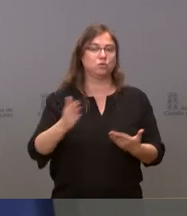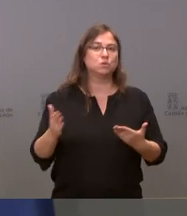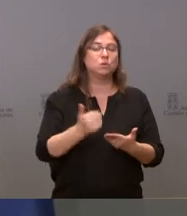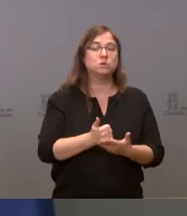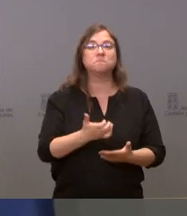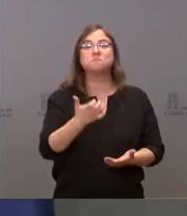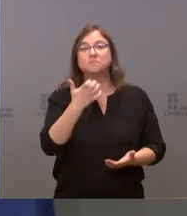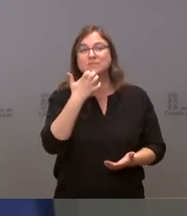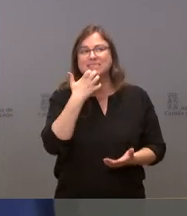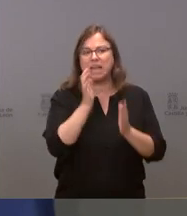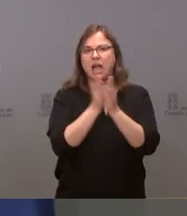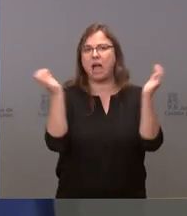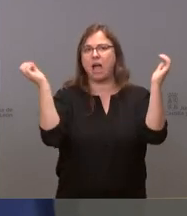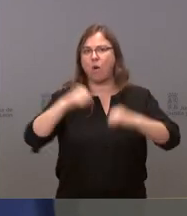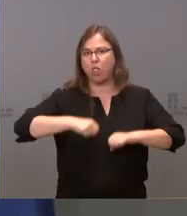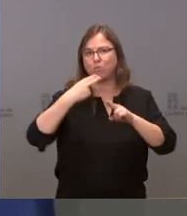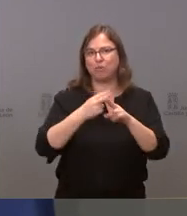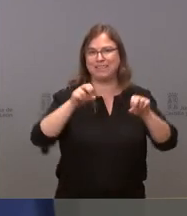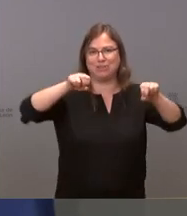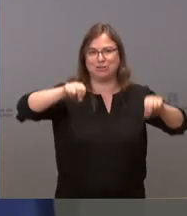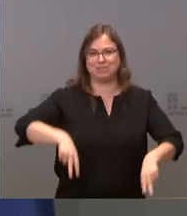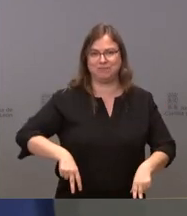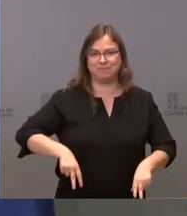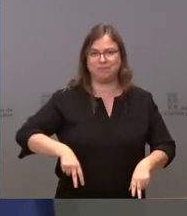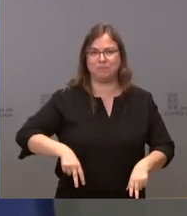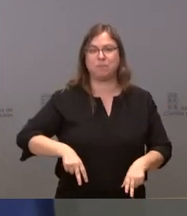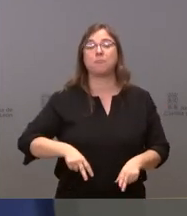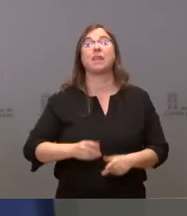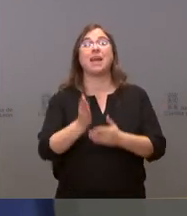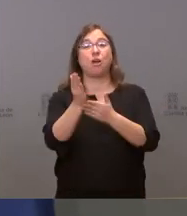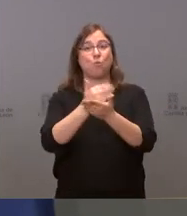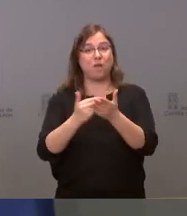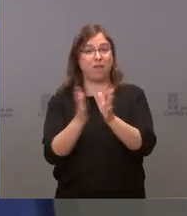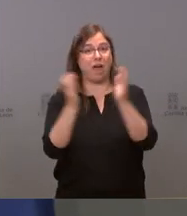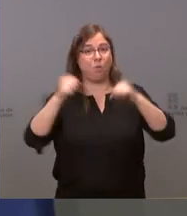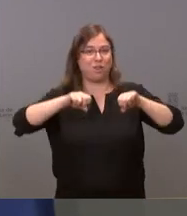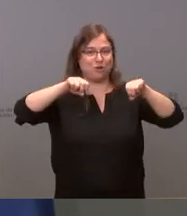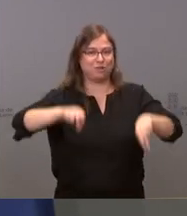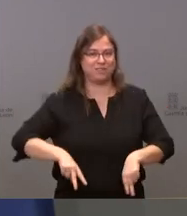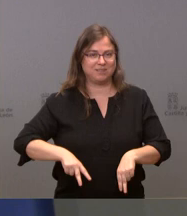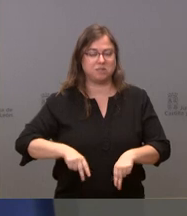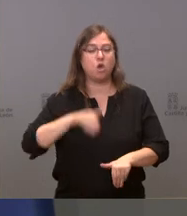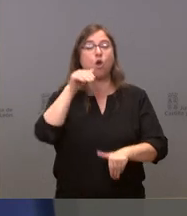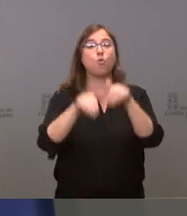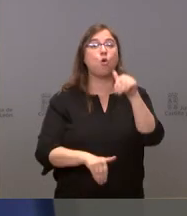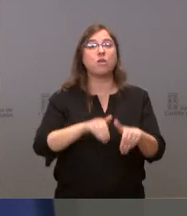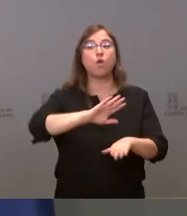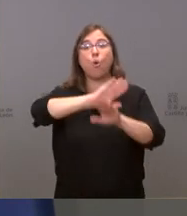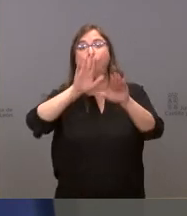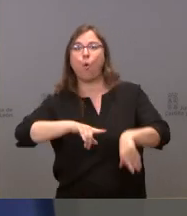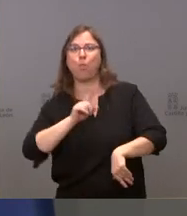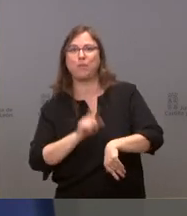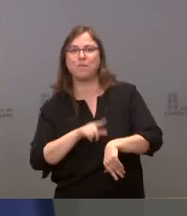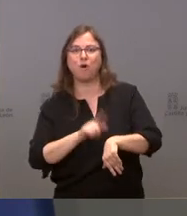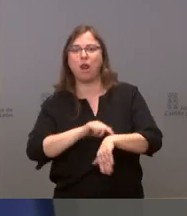sin consenso político, sin consenso con las comunidades autónomas, a una votación de último momento, en el